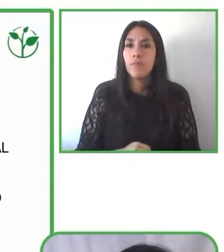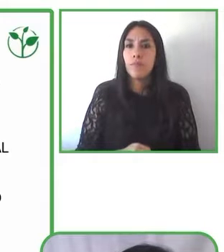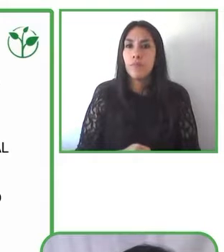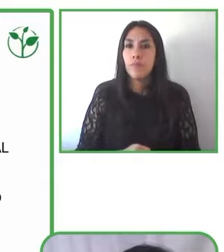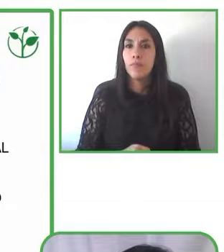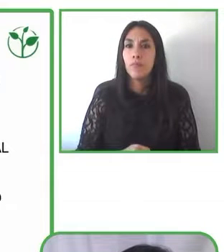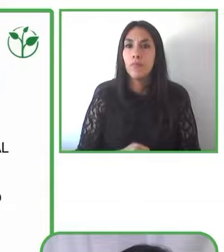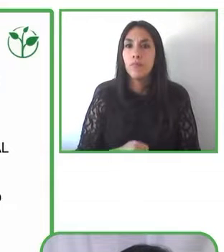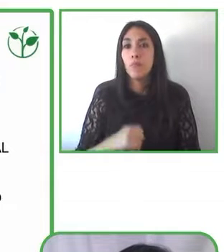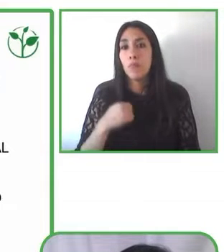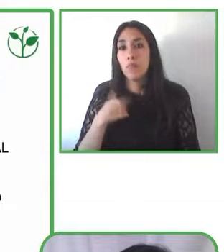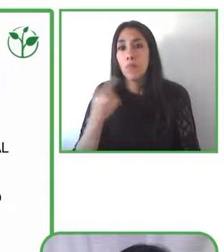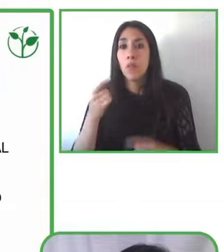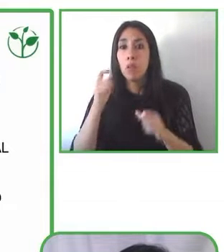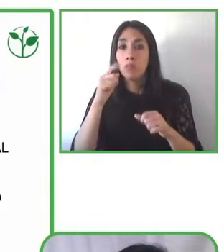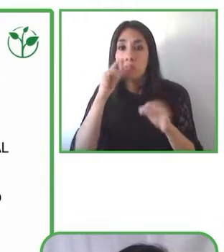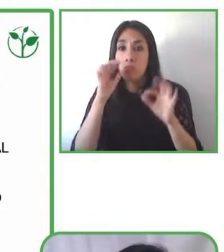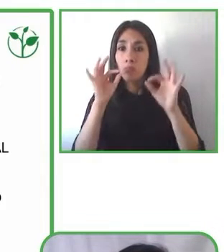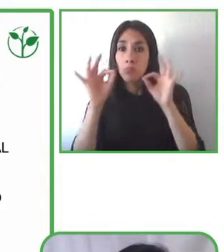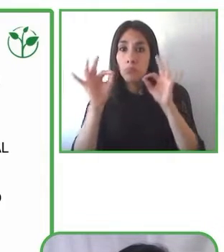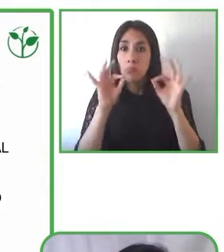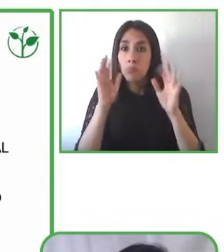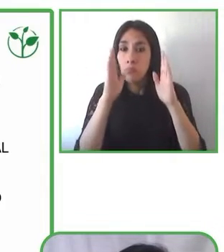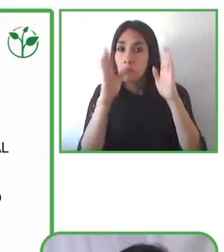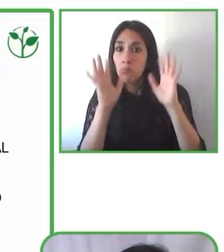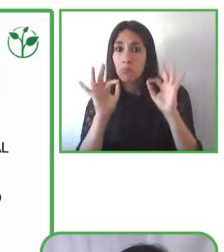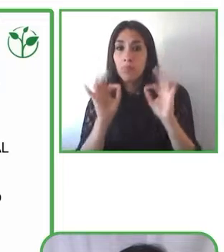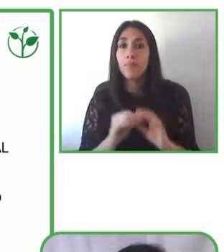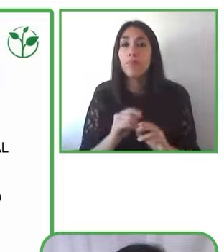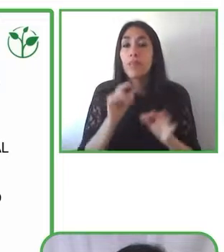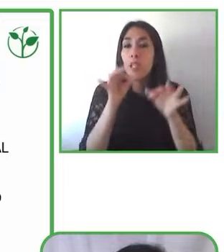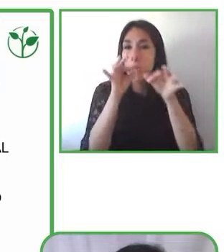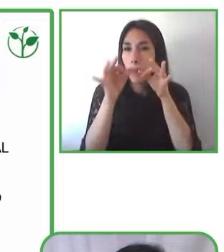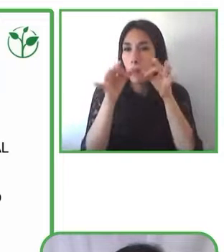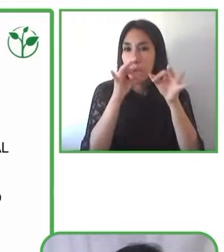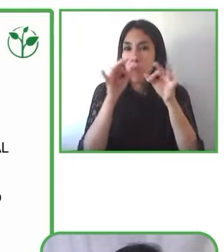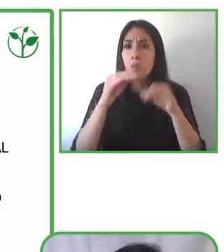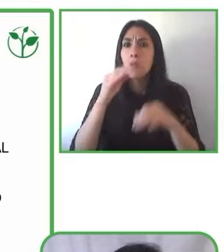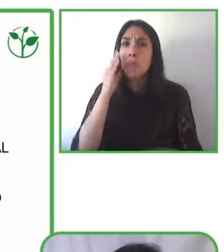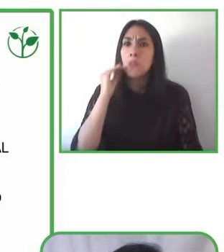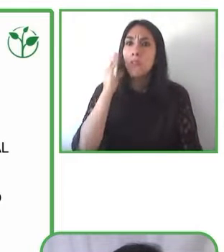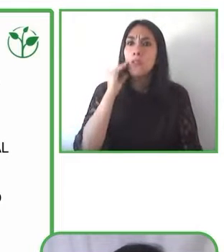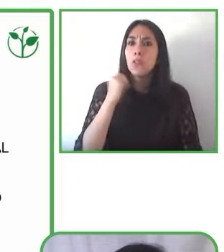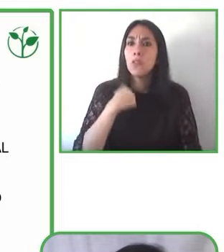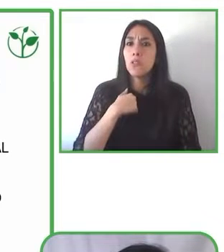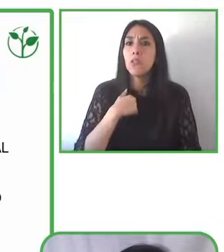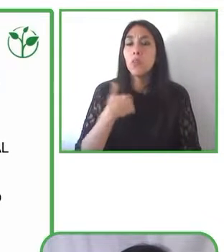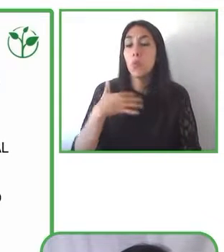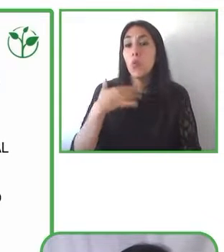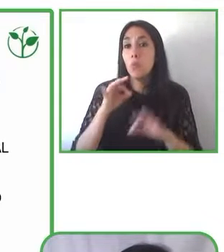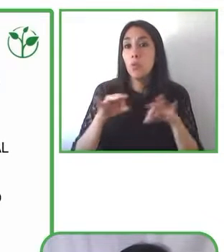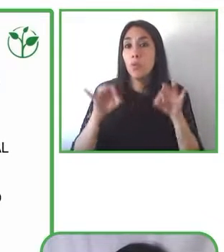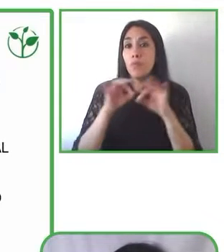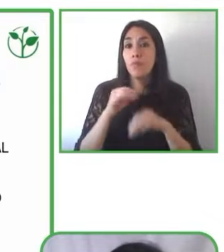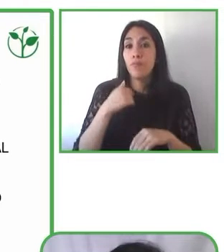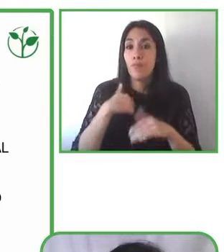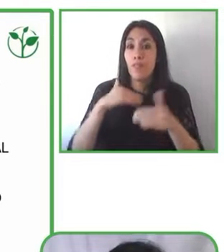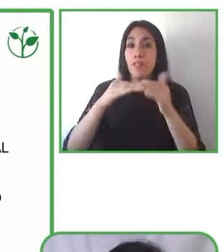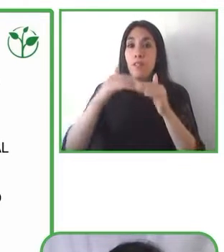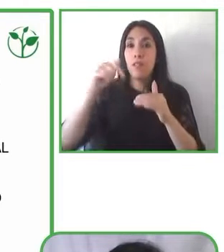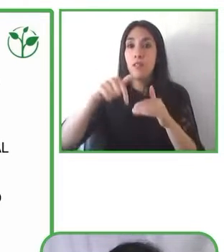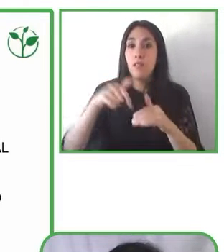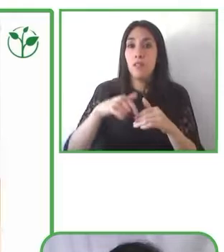fundamental en la ciudad, en el ámbito de su vivienda, en su trabajo y en sus lugares, en lugares donde se